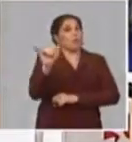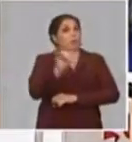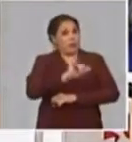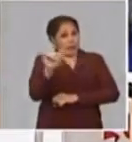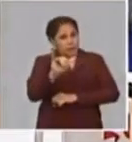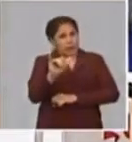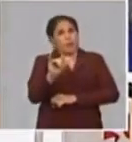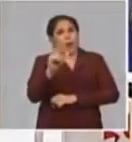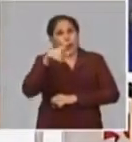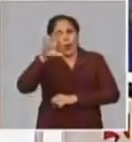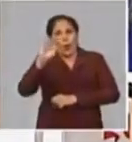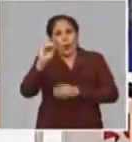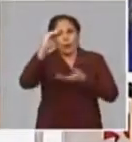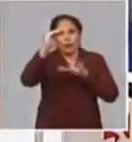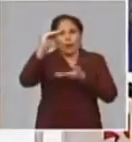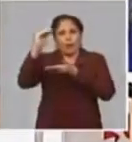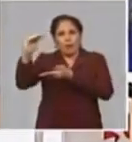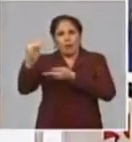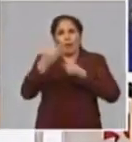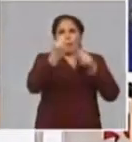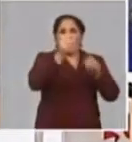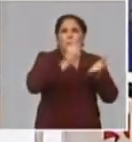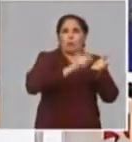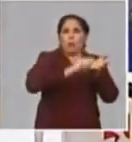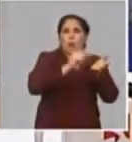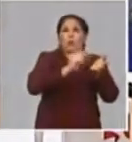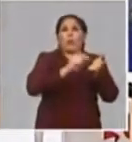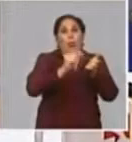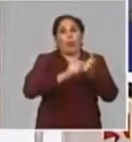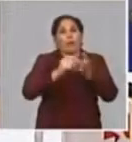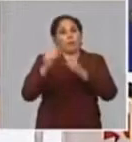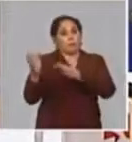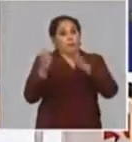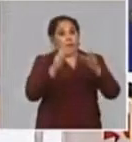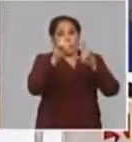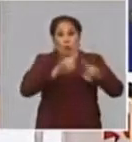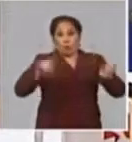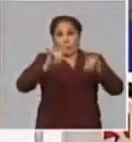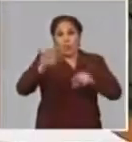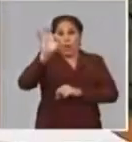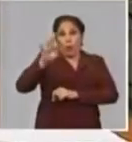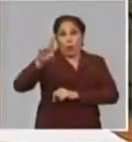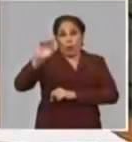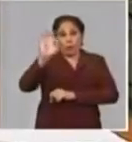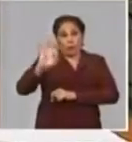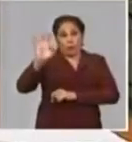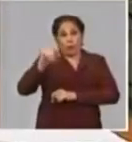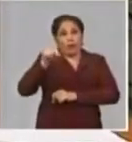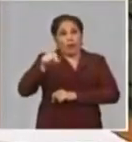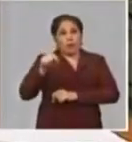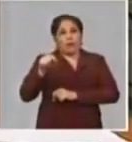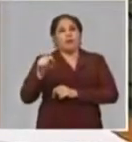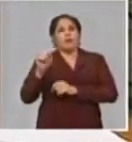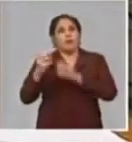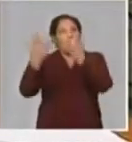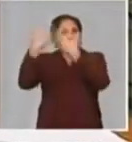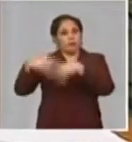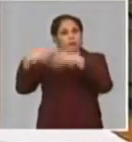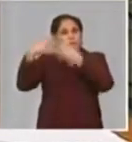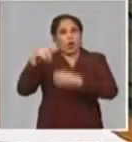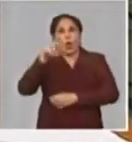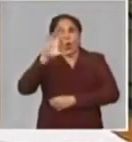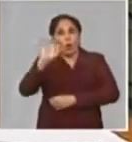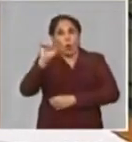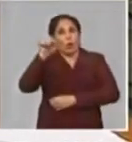Se han incorporado estudiantes del IFRI, en el caso de la Universidad de Oriente, que hay una planta que produce el hipoclorito, es decir, que se han